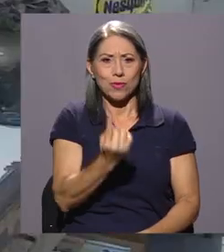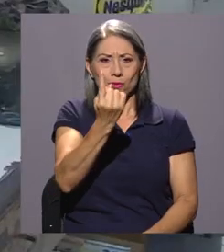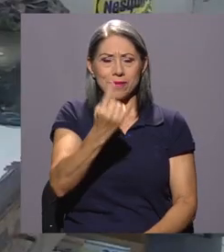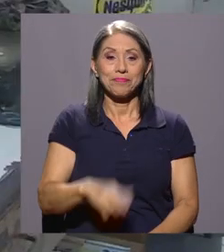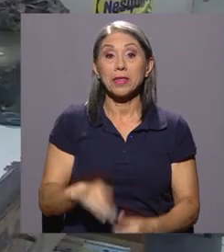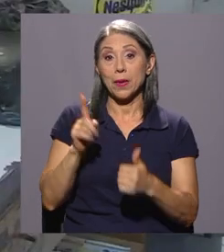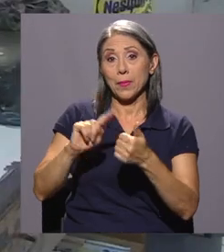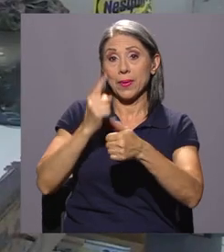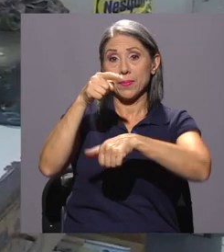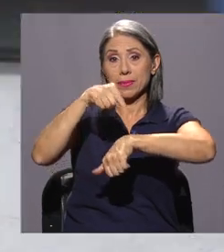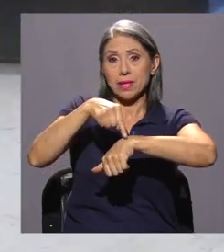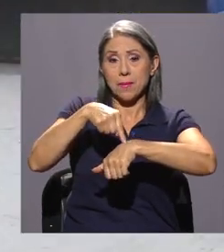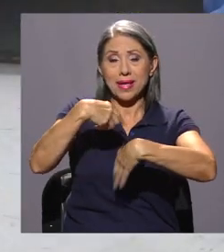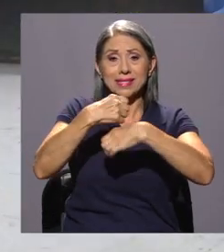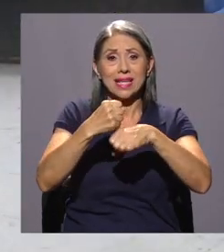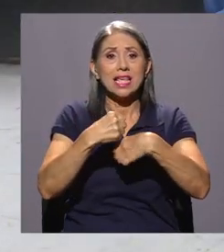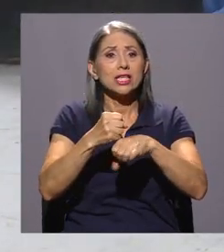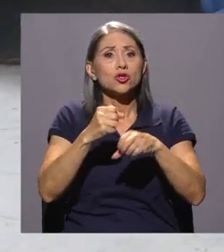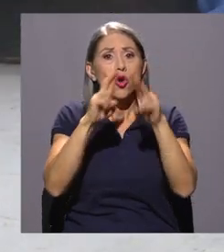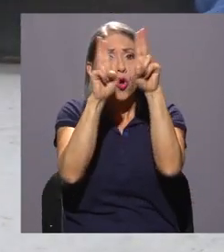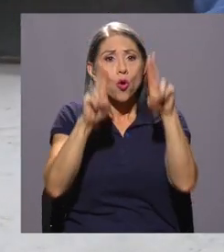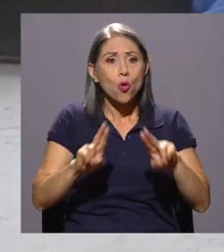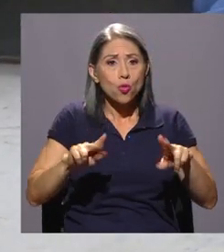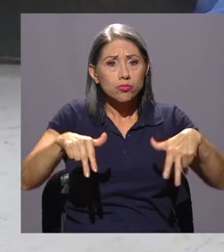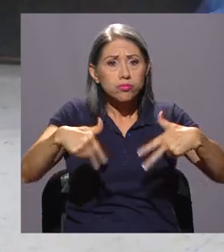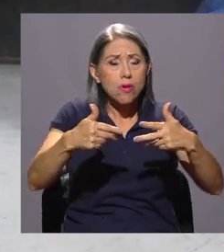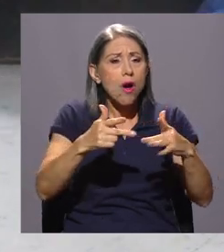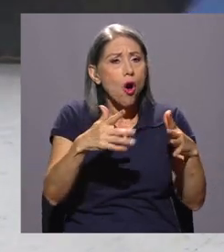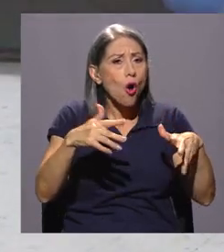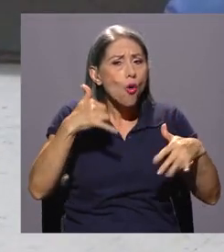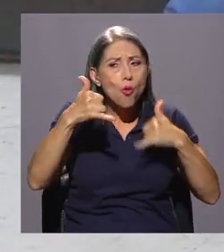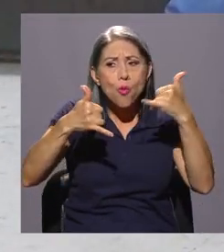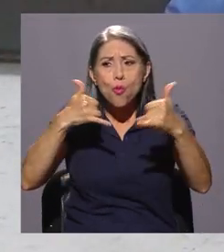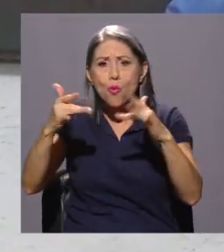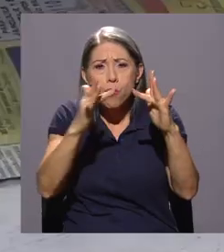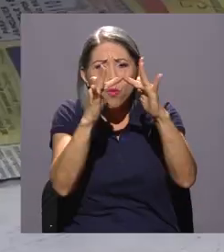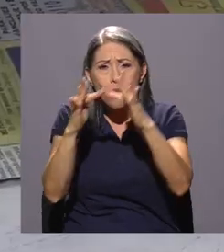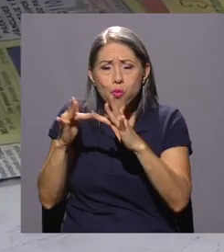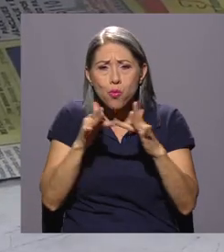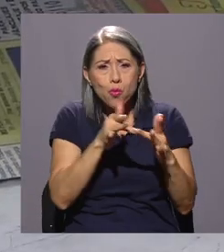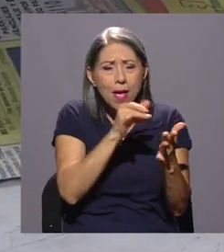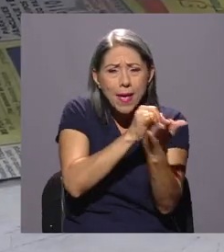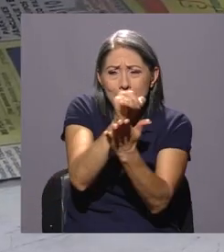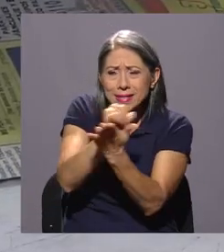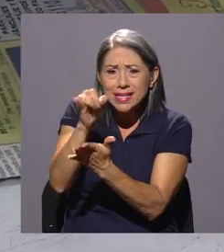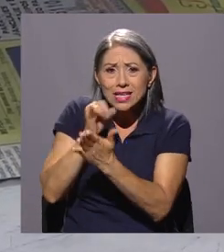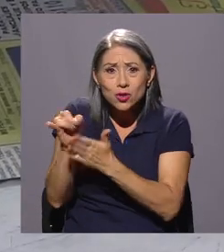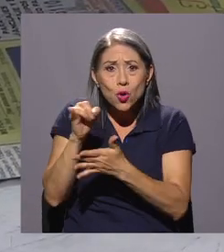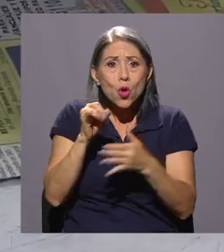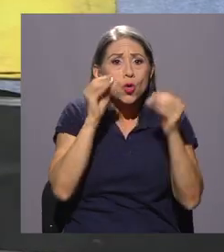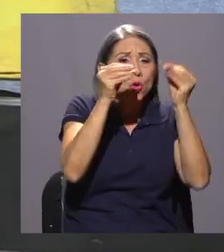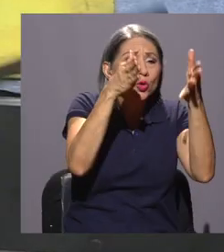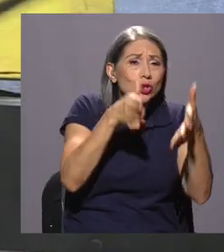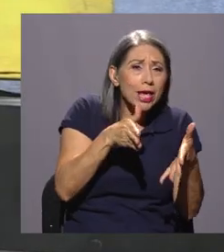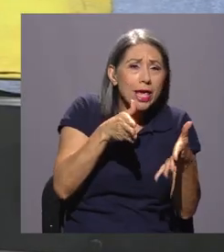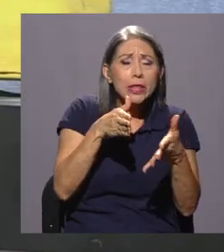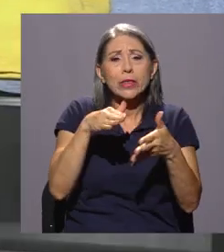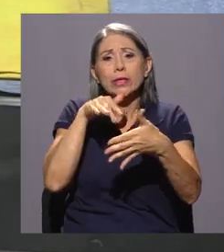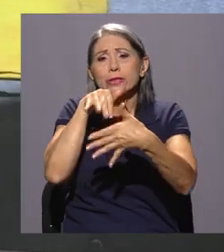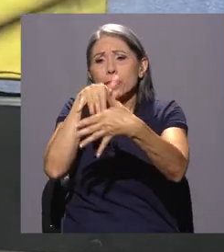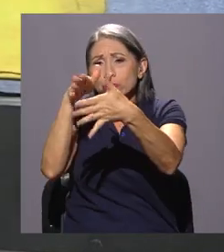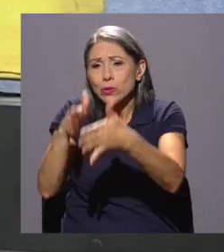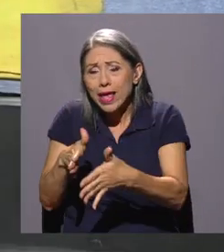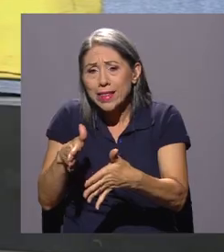En esta primera etapa se realizó una consulta en línea para recabar la opinión de docentes, investigadores, estudiantes y personal